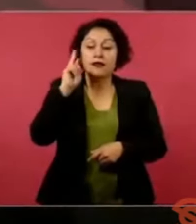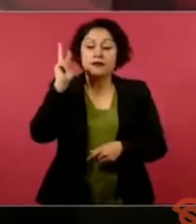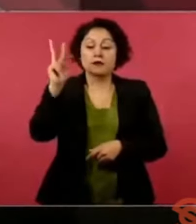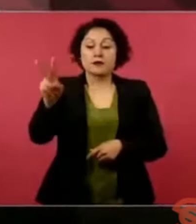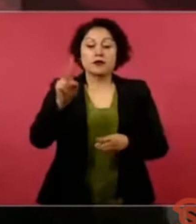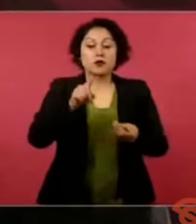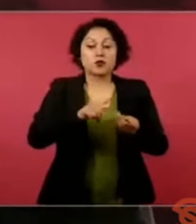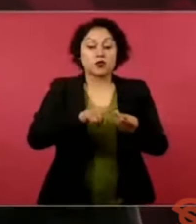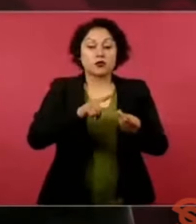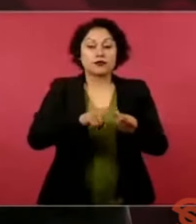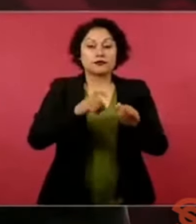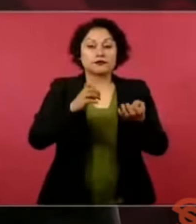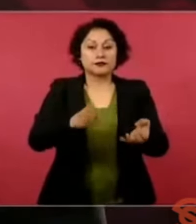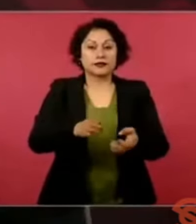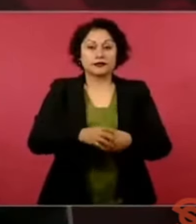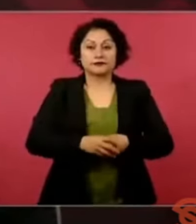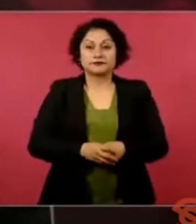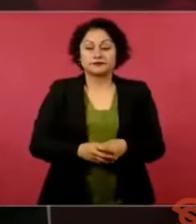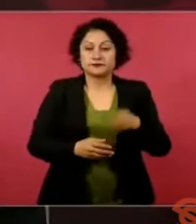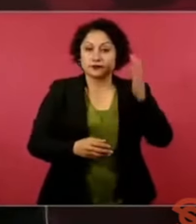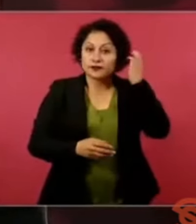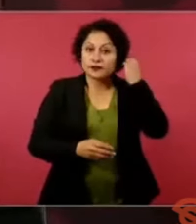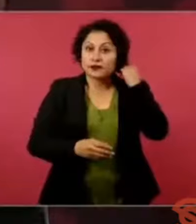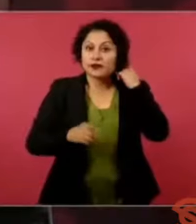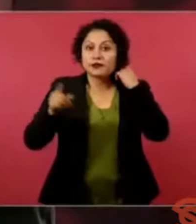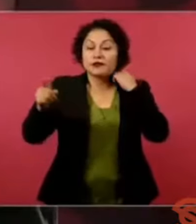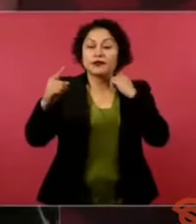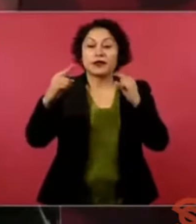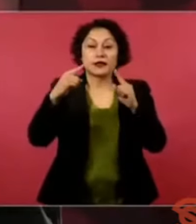bella iglesia de Cholula,